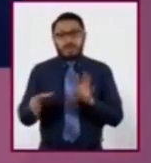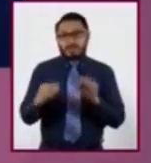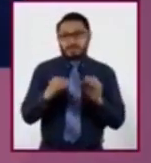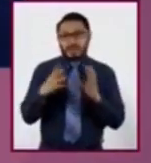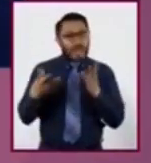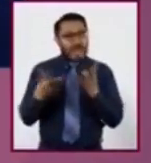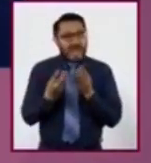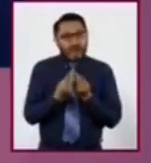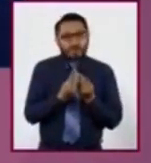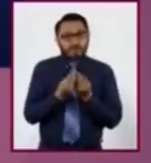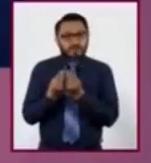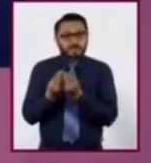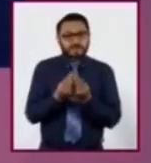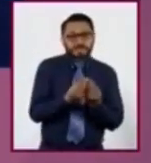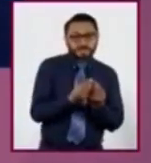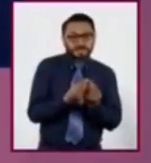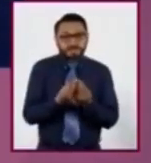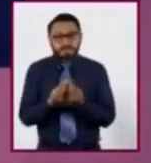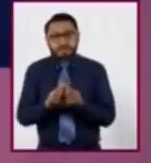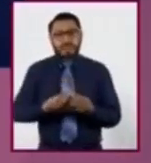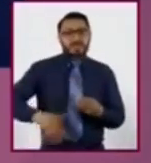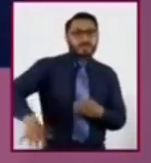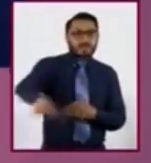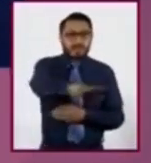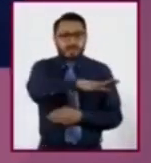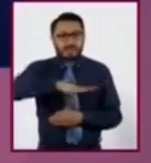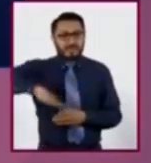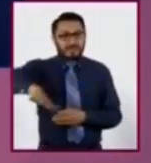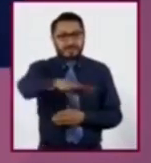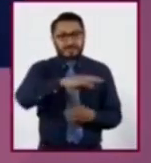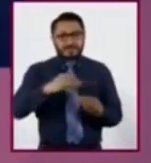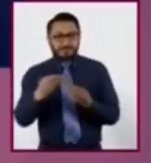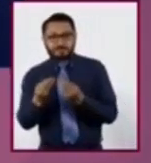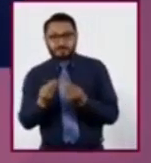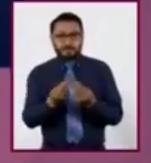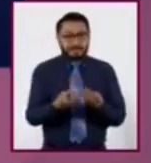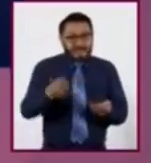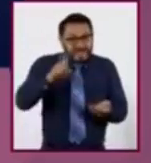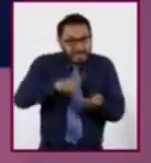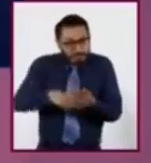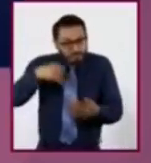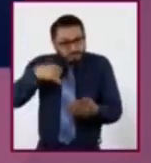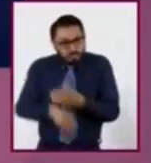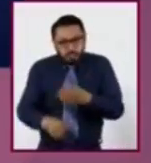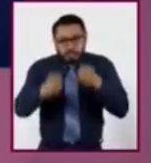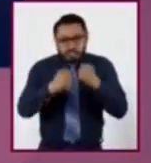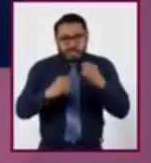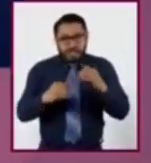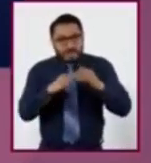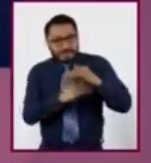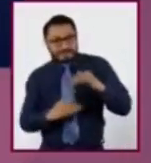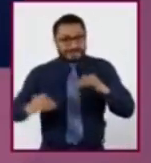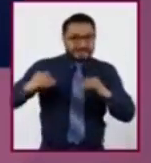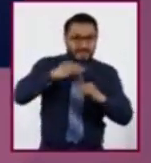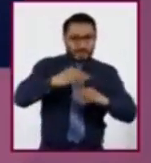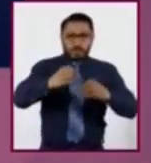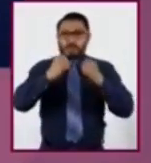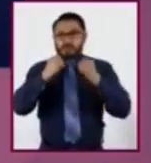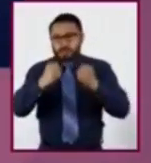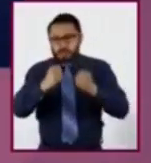constante sobre la superficie terrestre. Las fuerzas internas y las fuerzas externas.